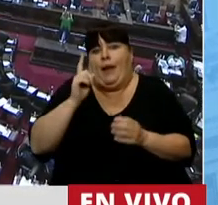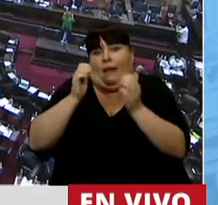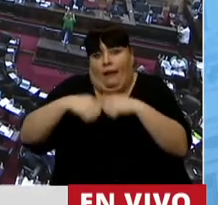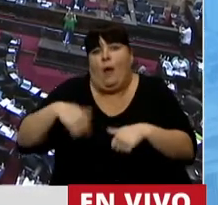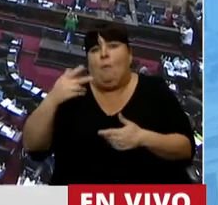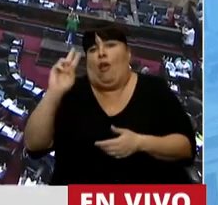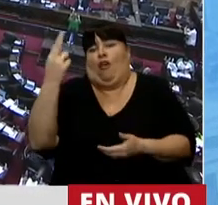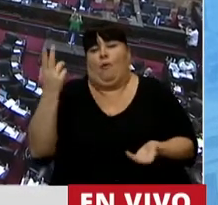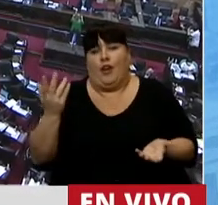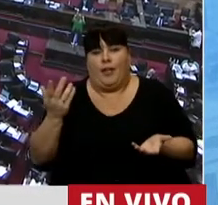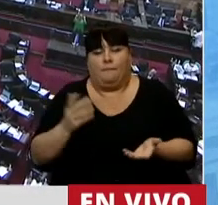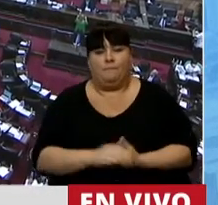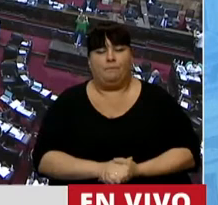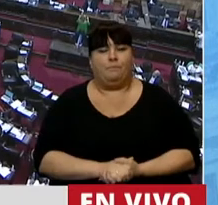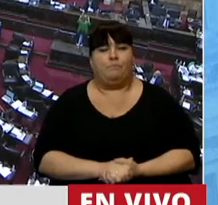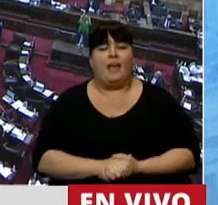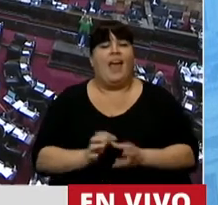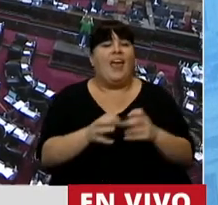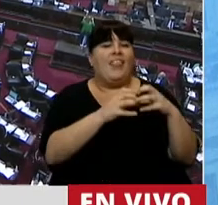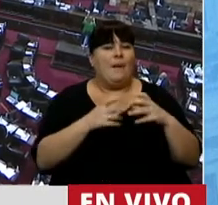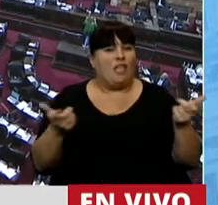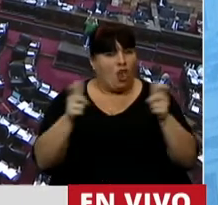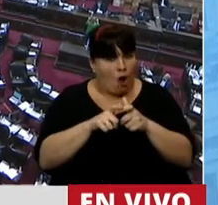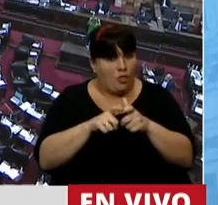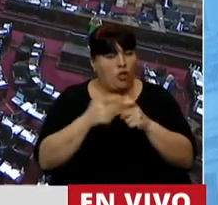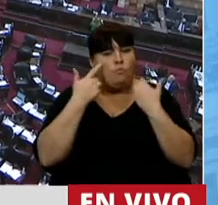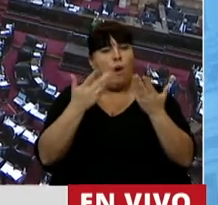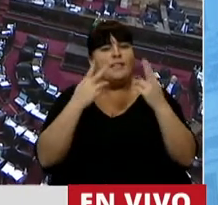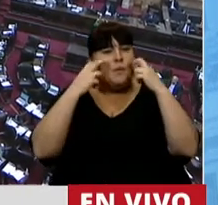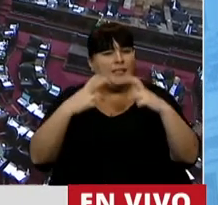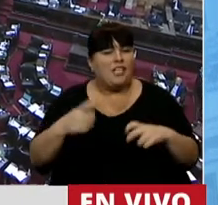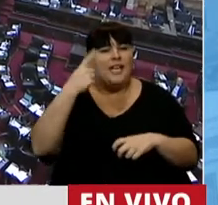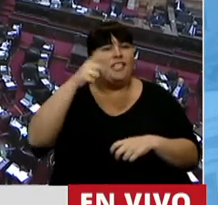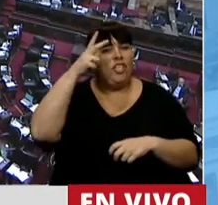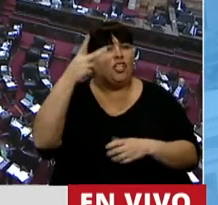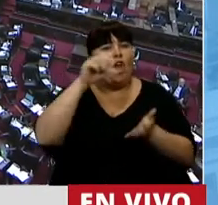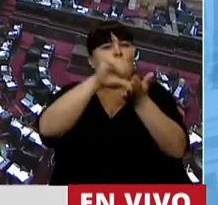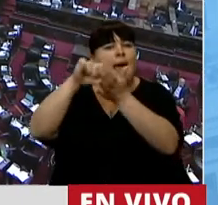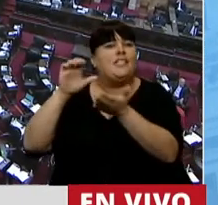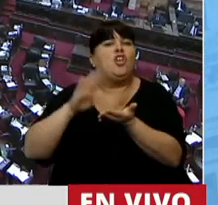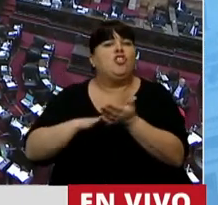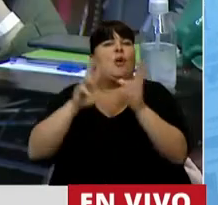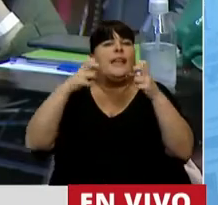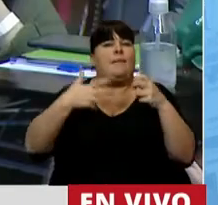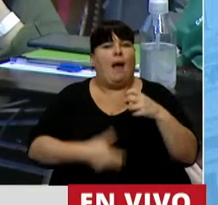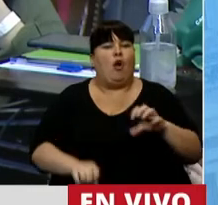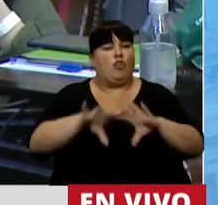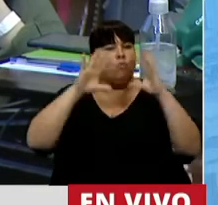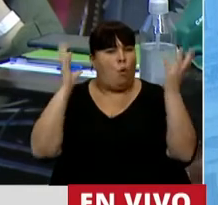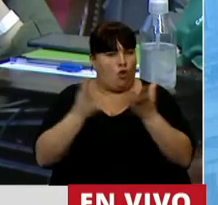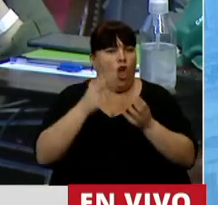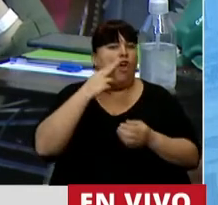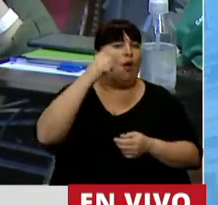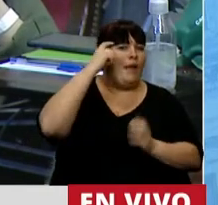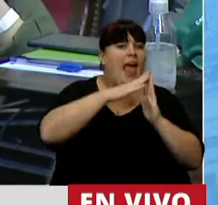exponiéndola a morir. En el debate en comisiones se mostró un estudio realizado en 182 países sobre la magnitud del aborto a nivel mundial. Entre